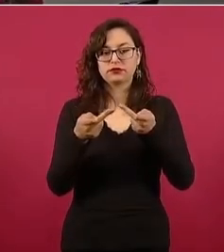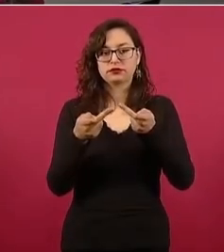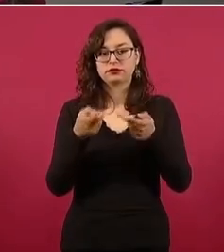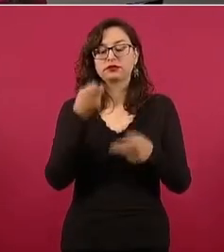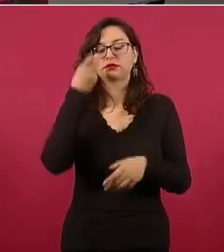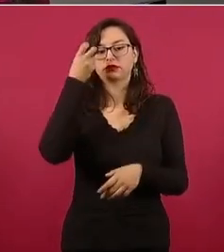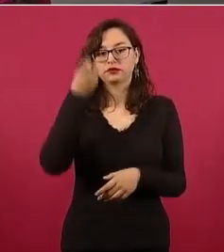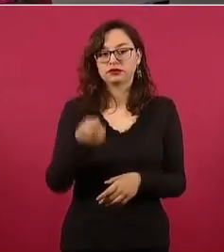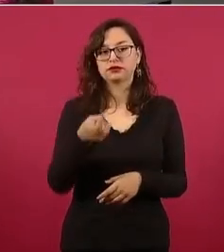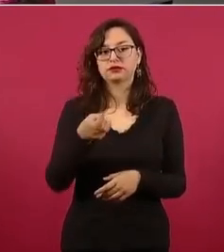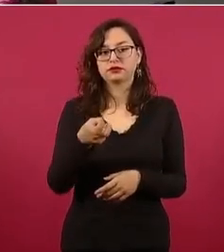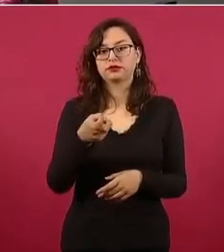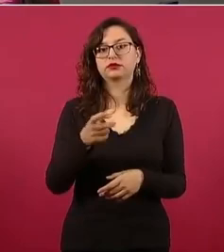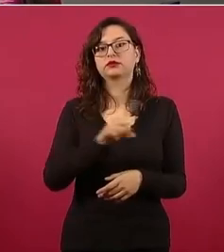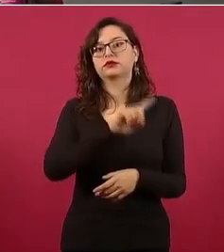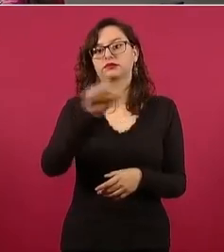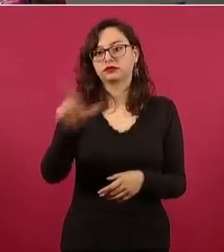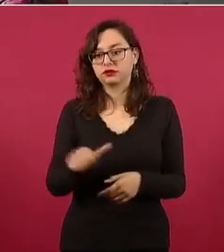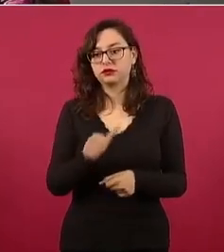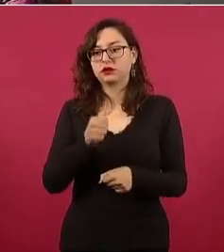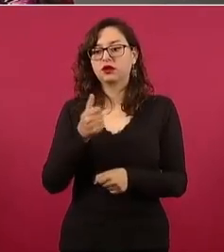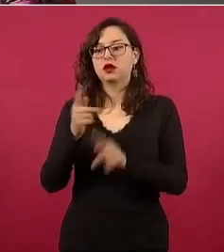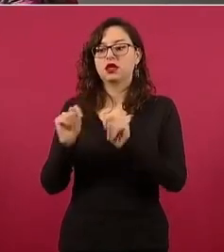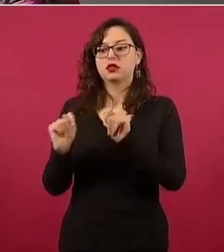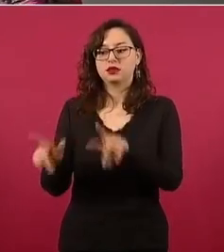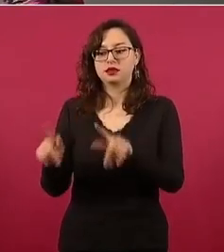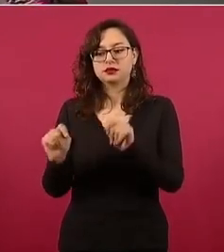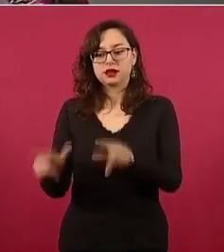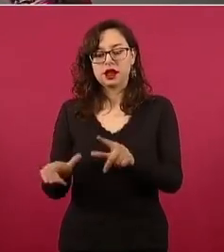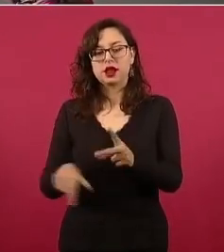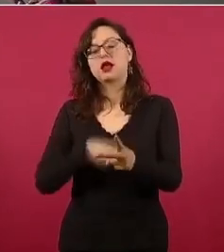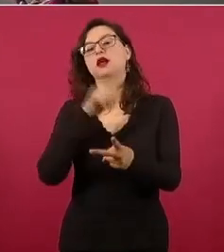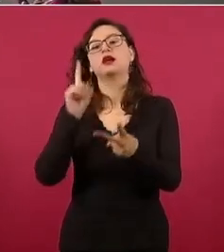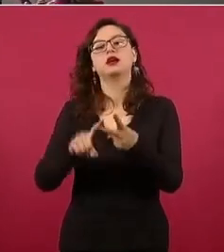con Tlaxcala y Colima.